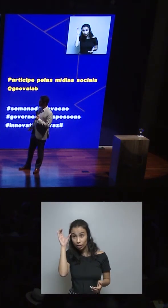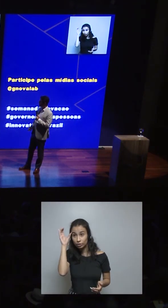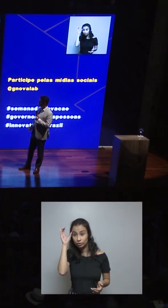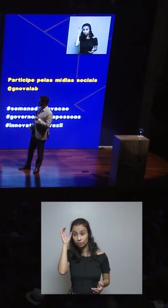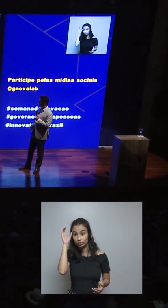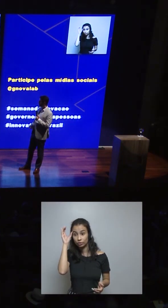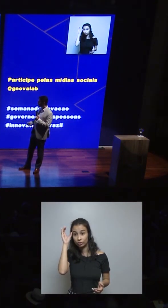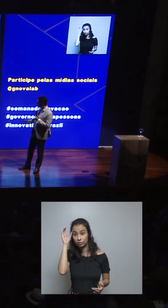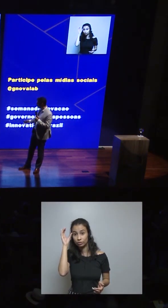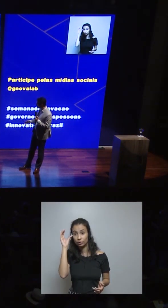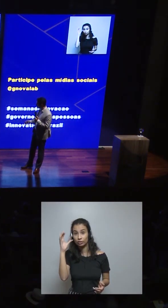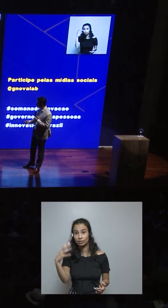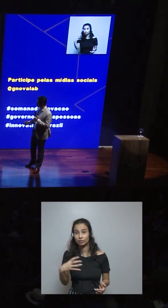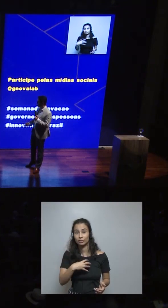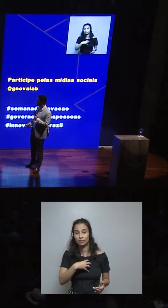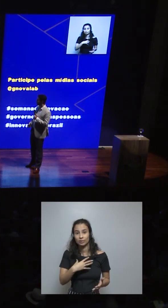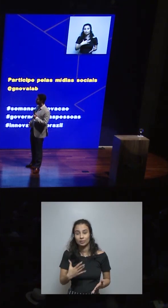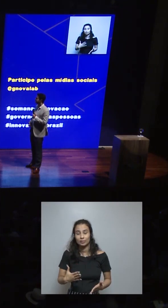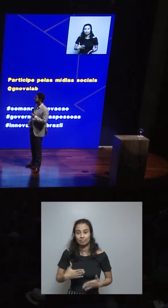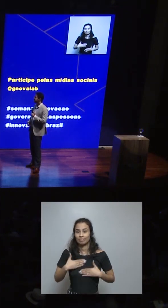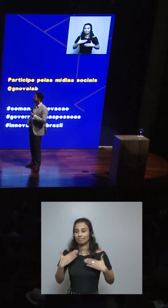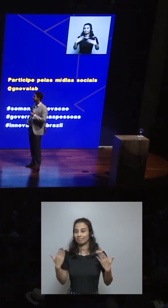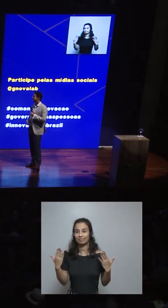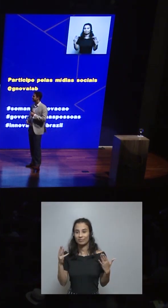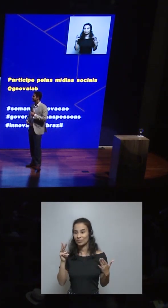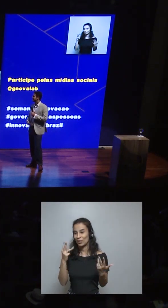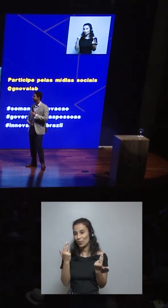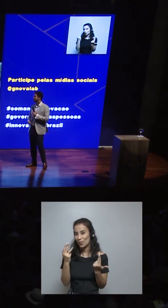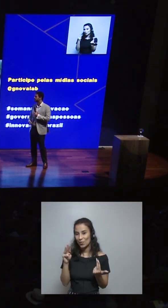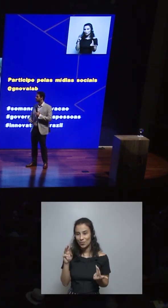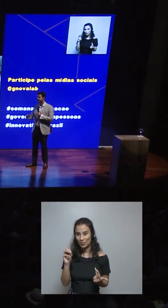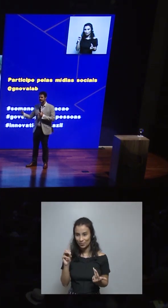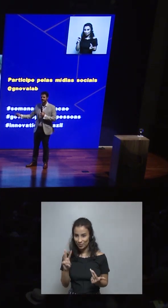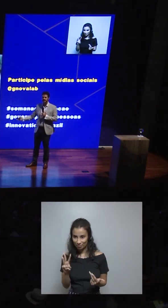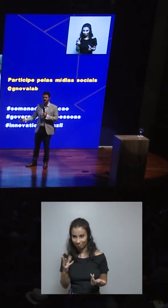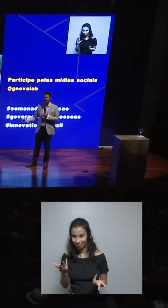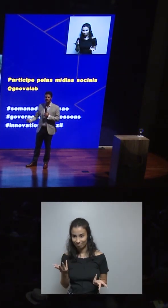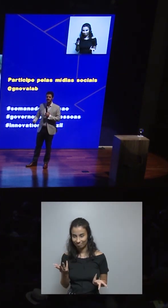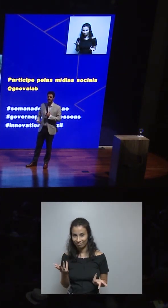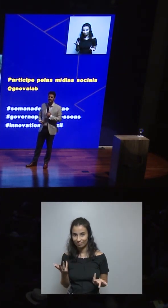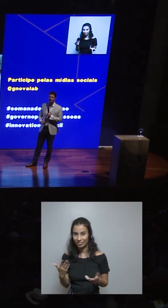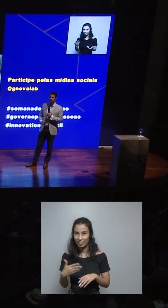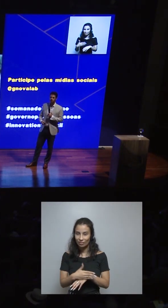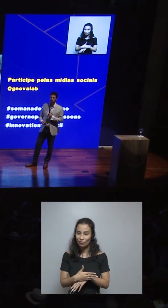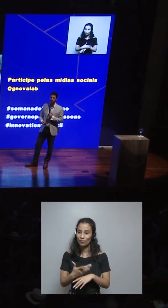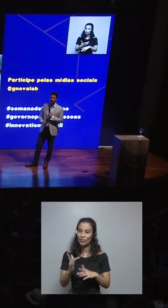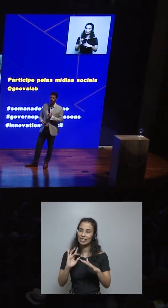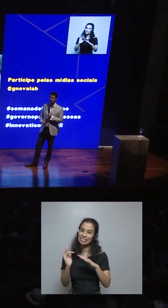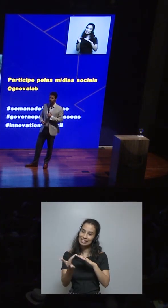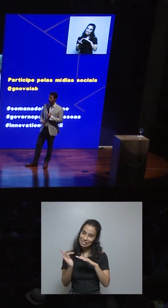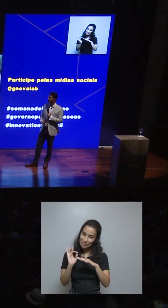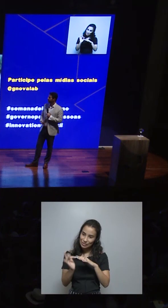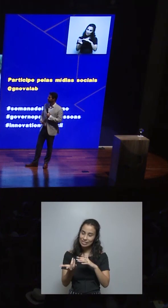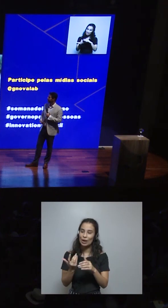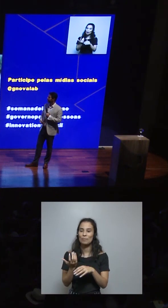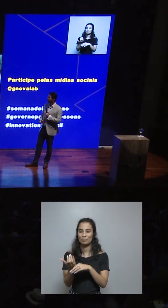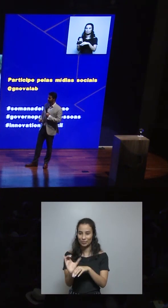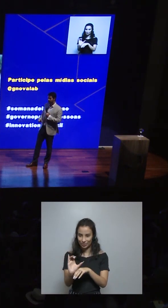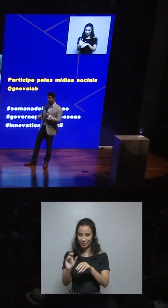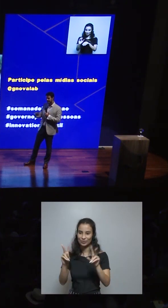comer su tarjeta. Después de esto, el cliente se quedó muy impresionado y fue a las redes sociales y